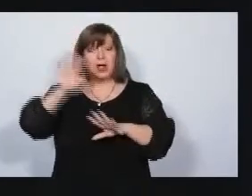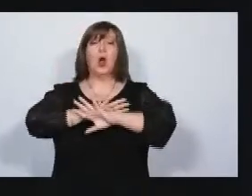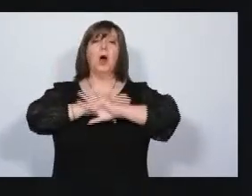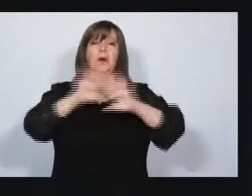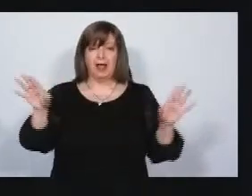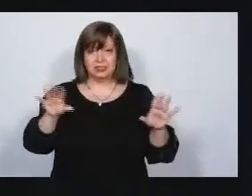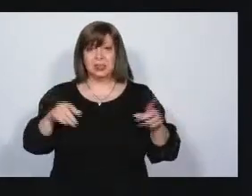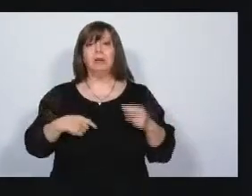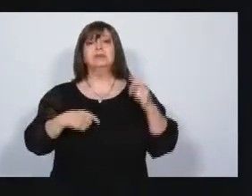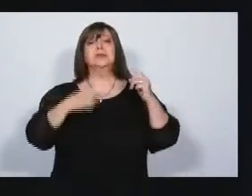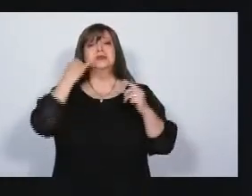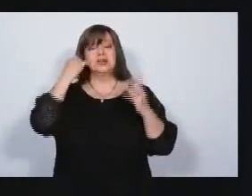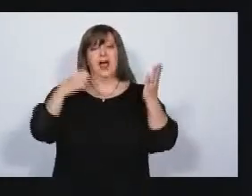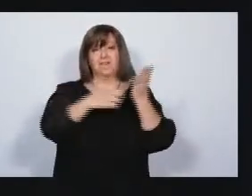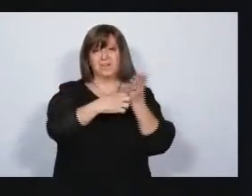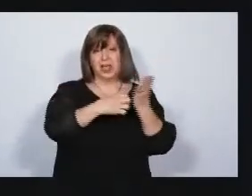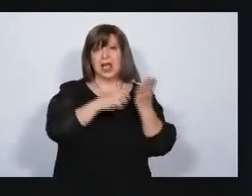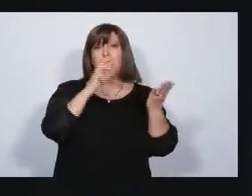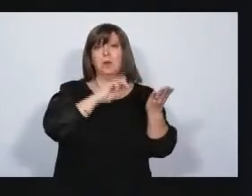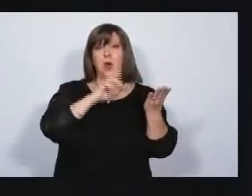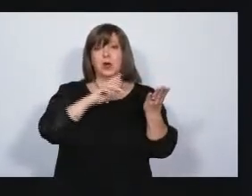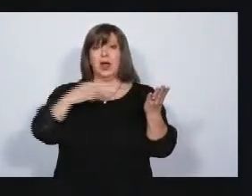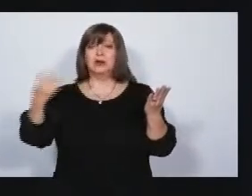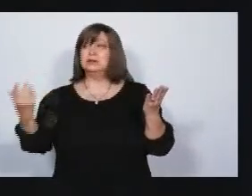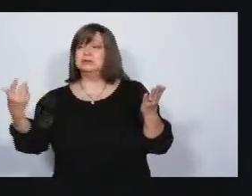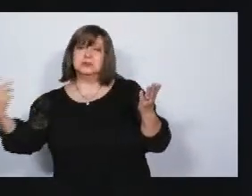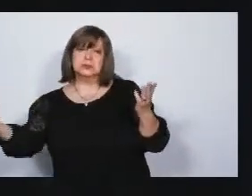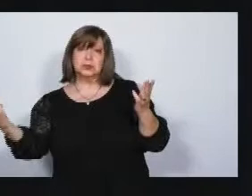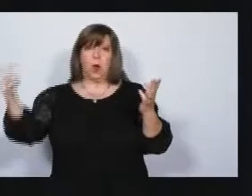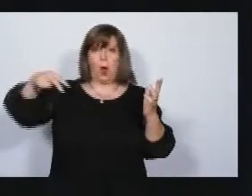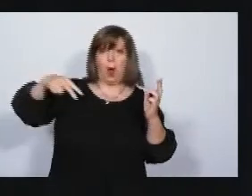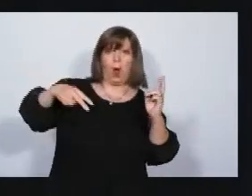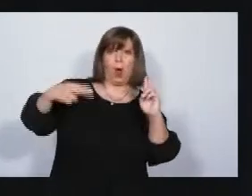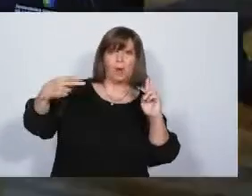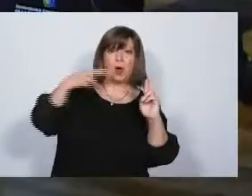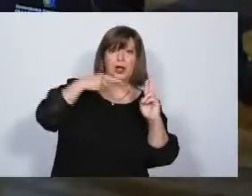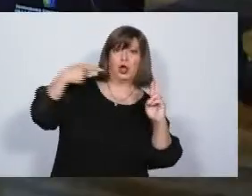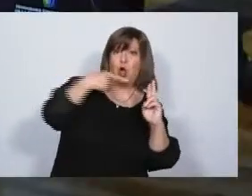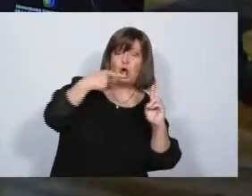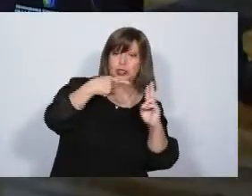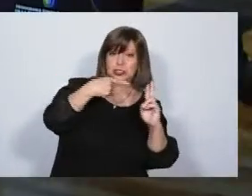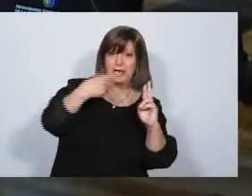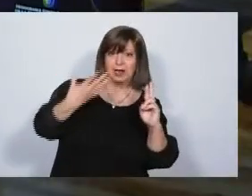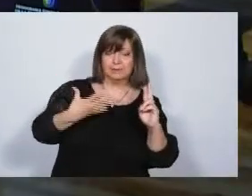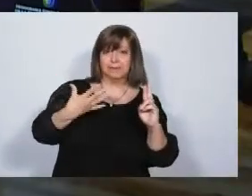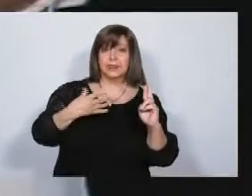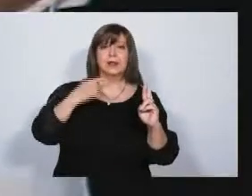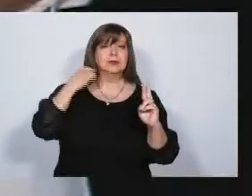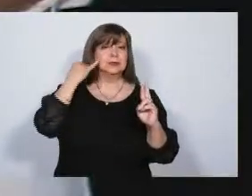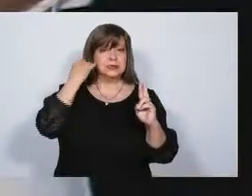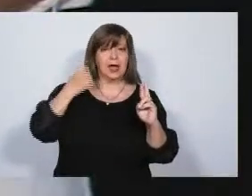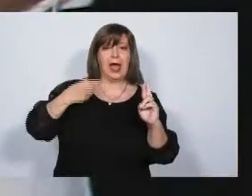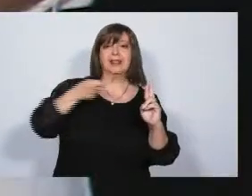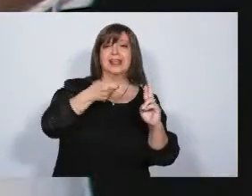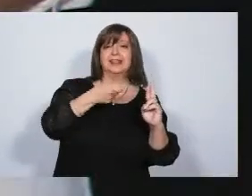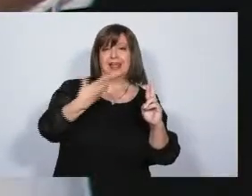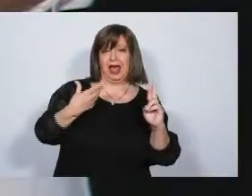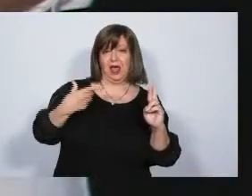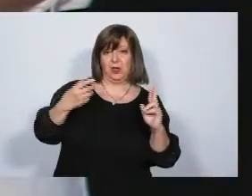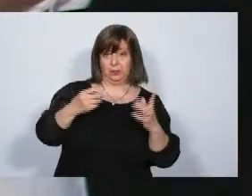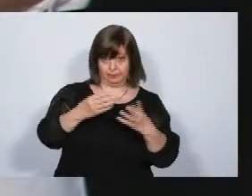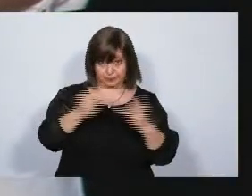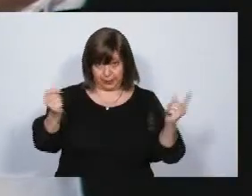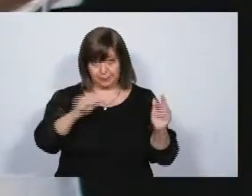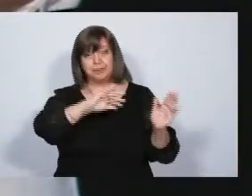El ministro dijo esto puede pasar. Esto no puede pasar, ministro. No, señor. Gracias, candidato Parisi. Vamos directamente con el